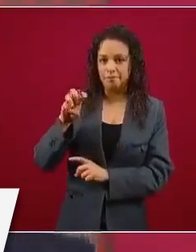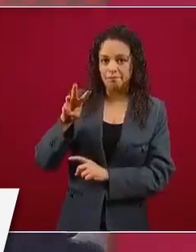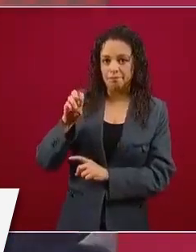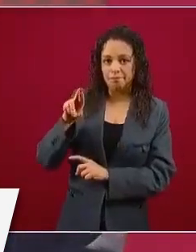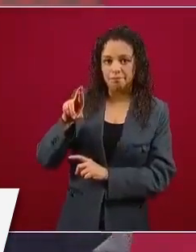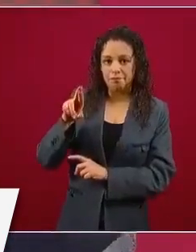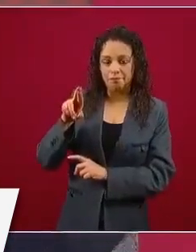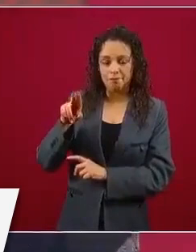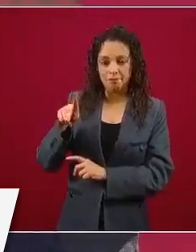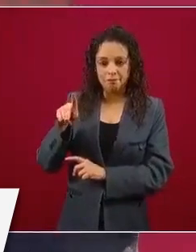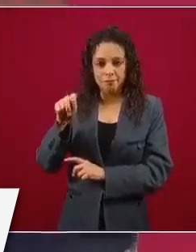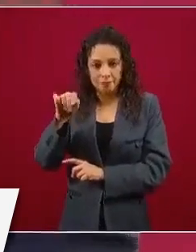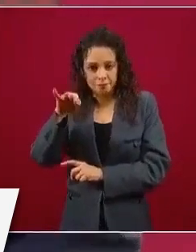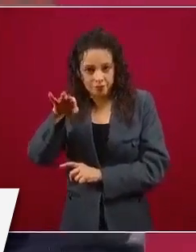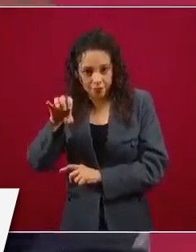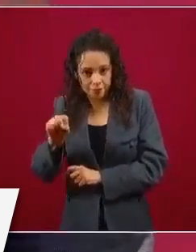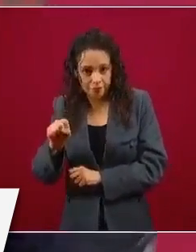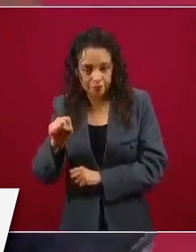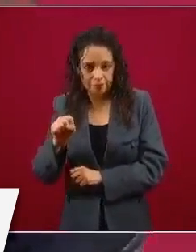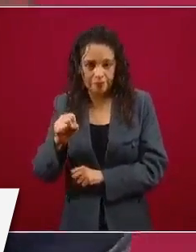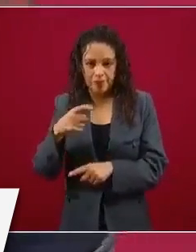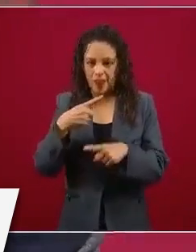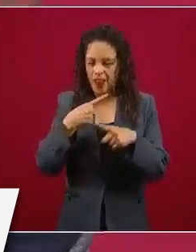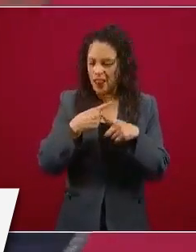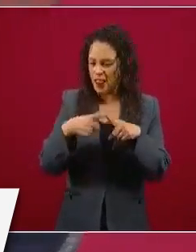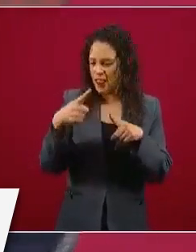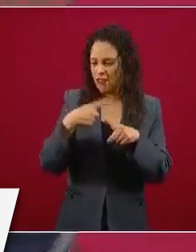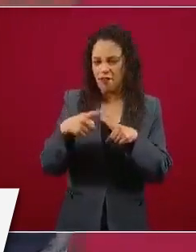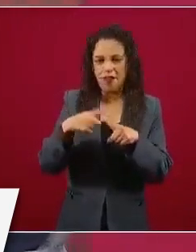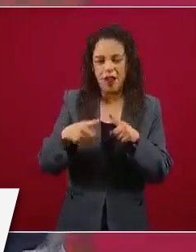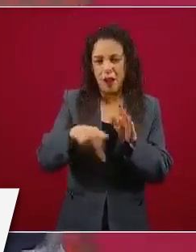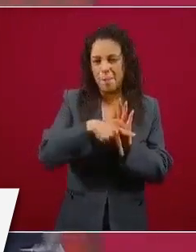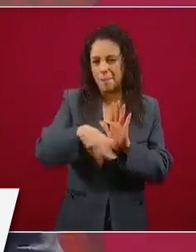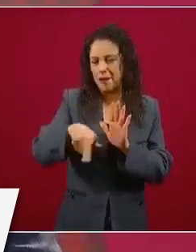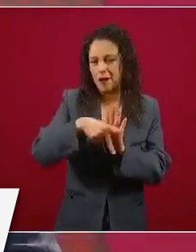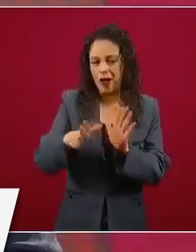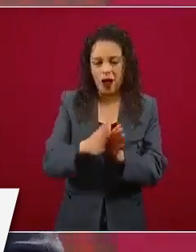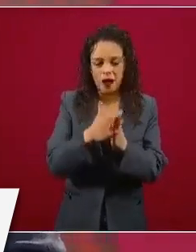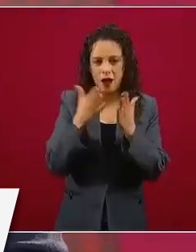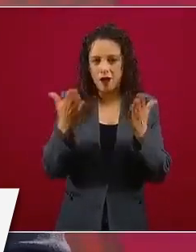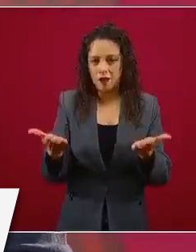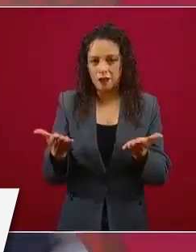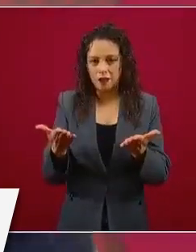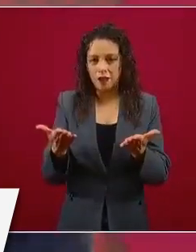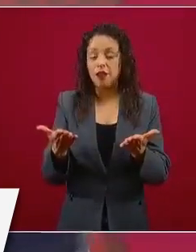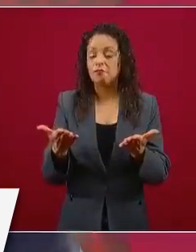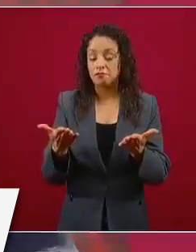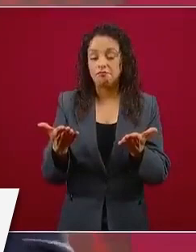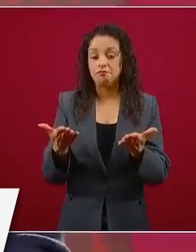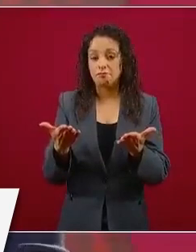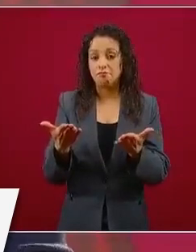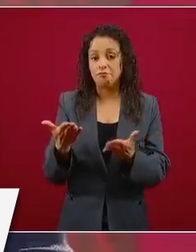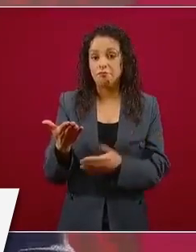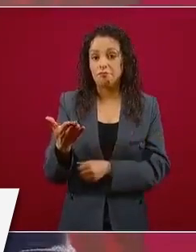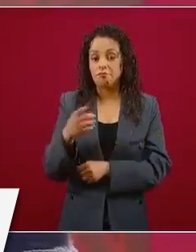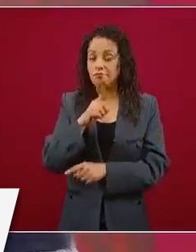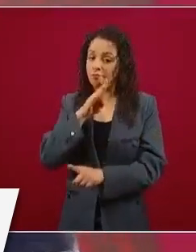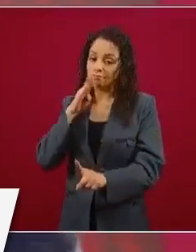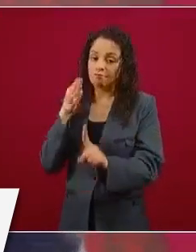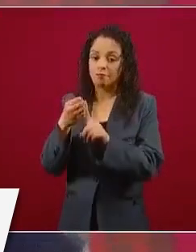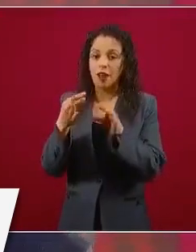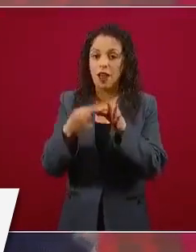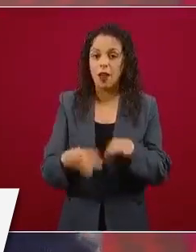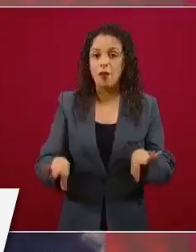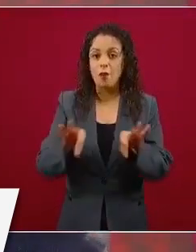el Wall Street Journal. Todos los medios le dieron cobertura a